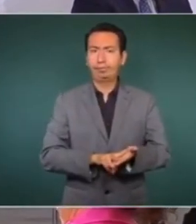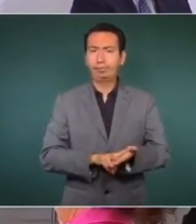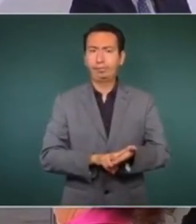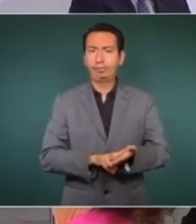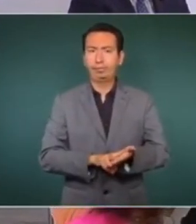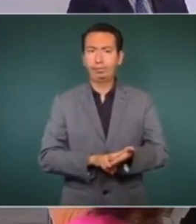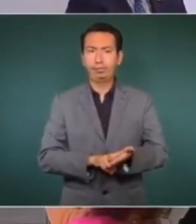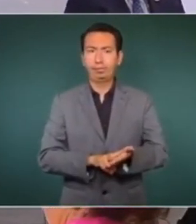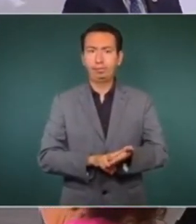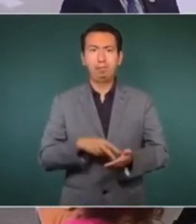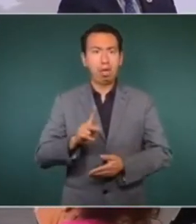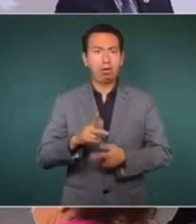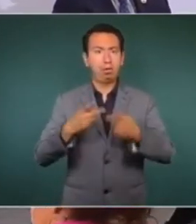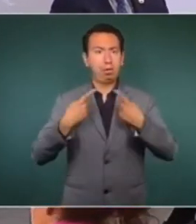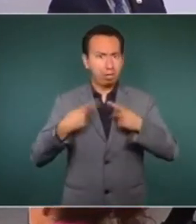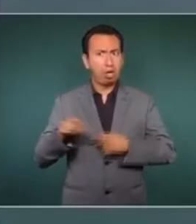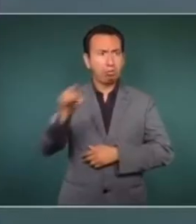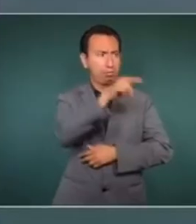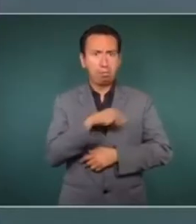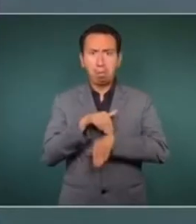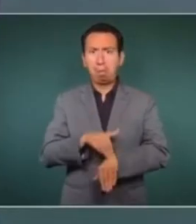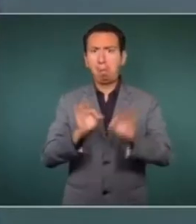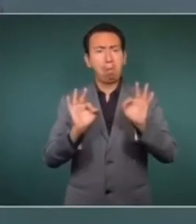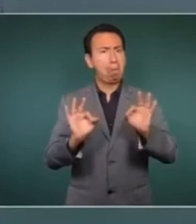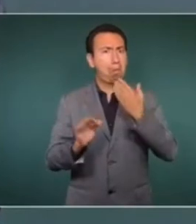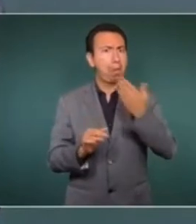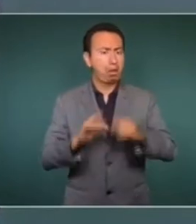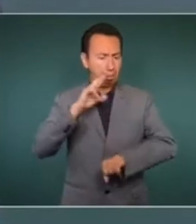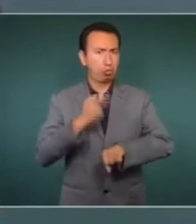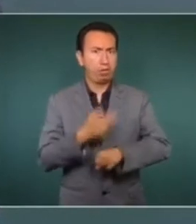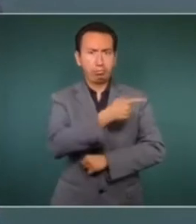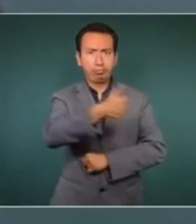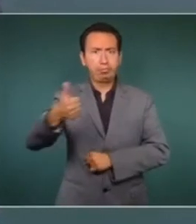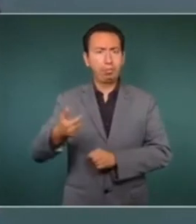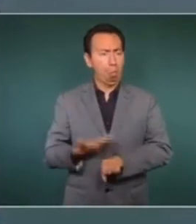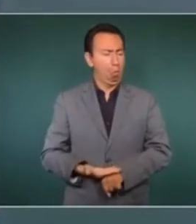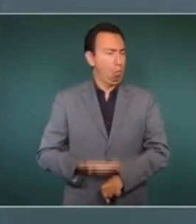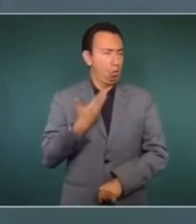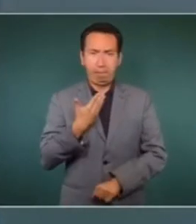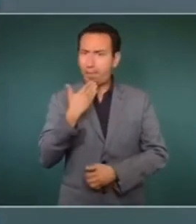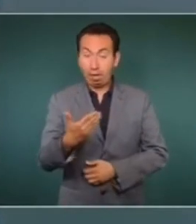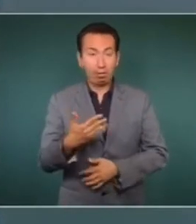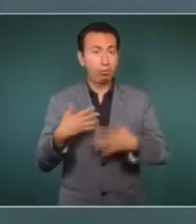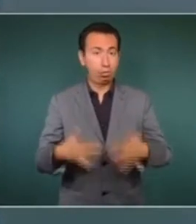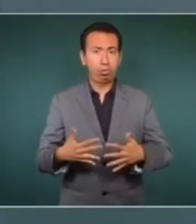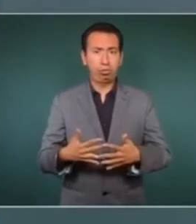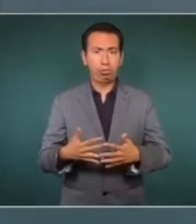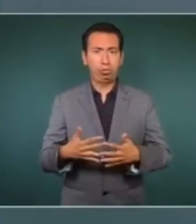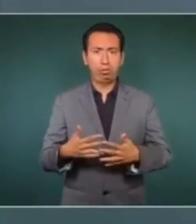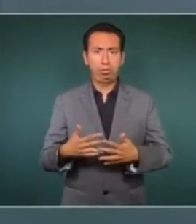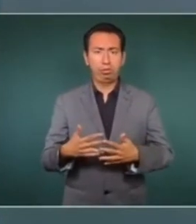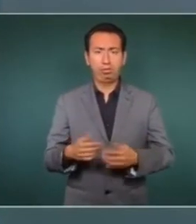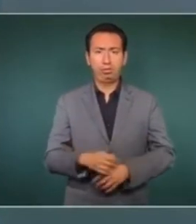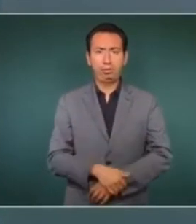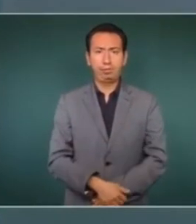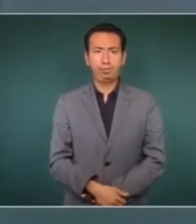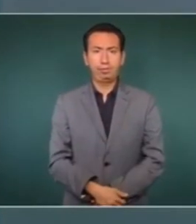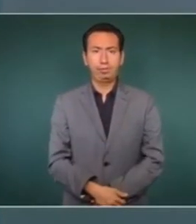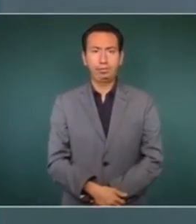ha comportado la gente muy bien, mucho muy bien. No hemos tenido necesidad de